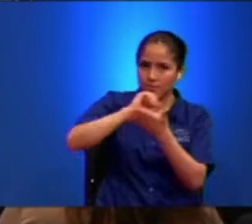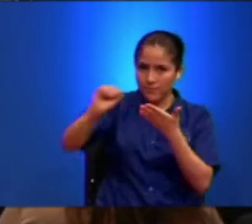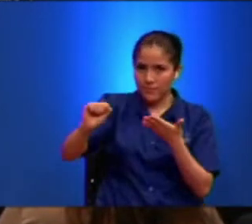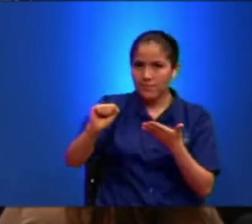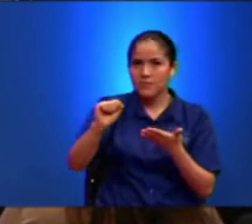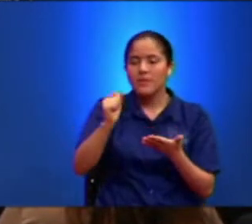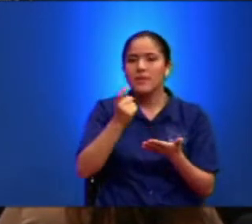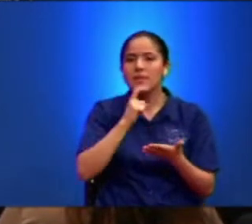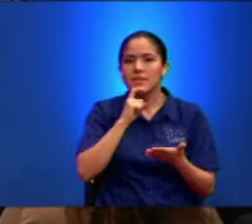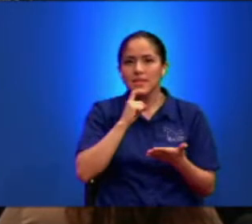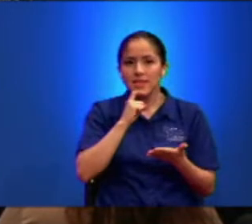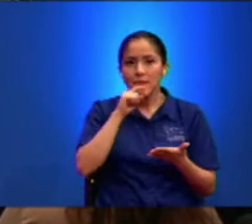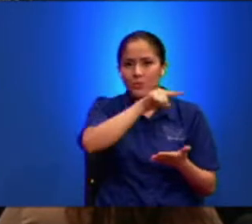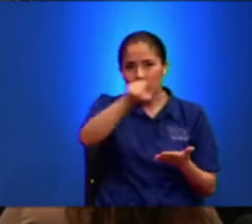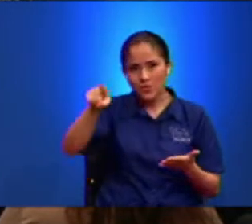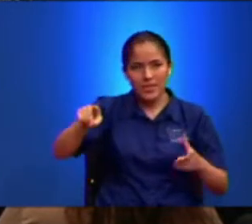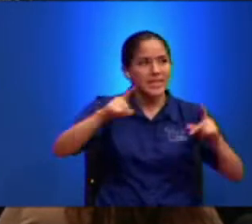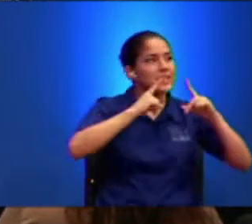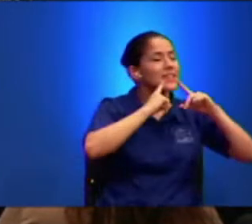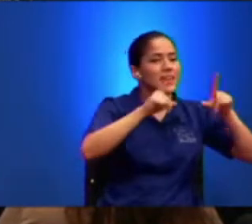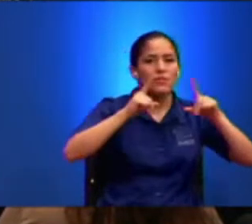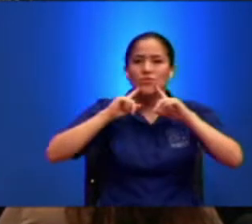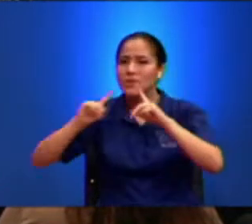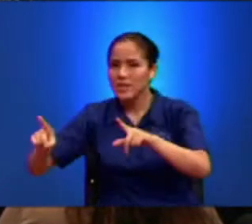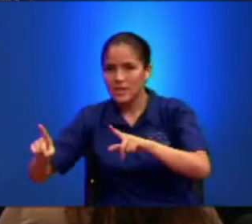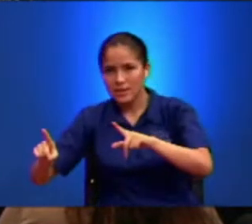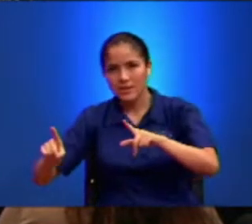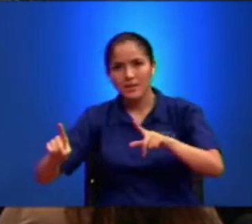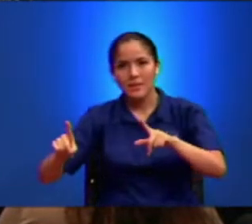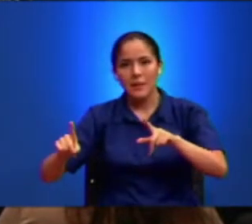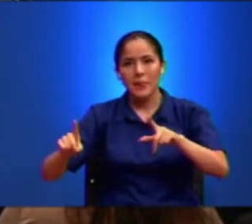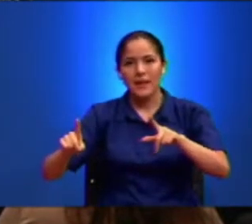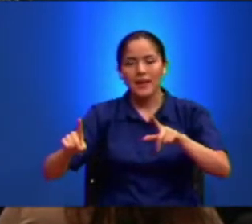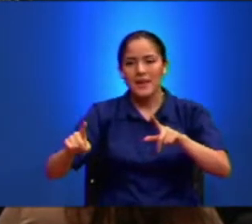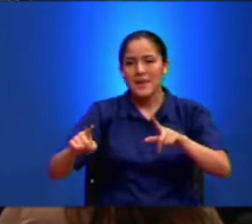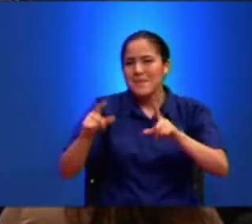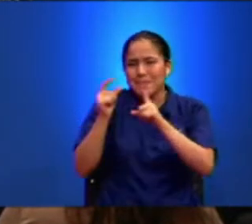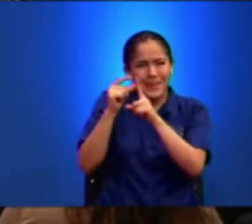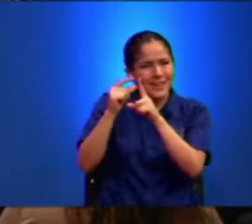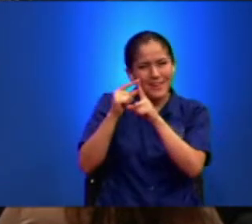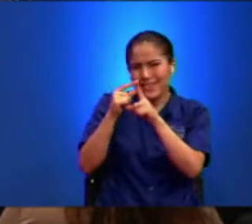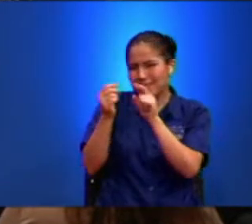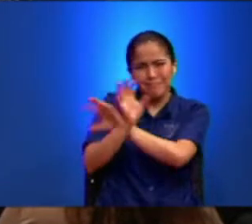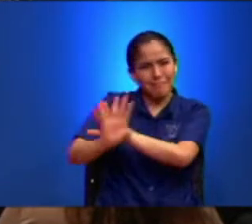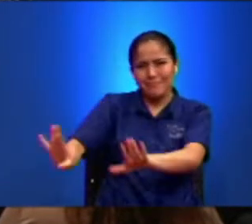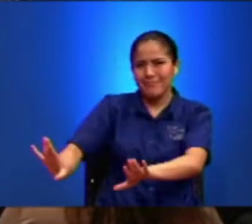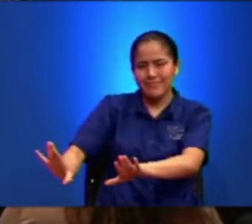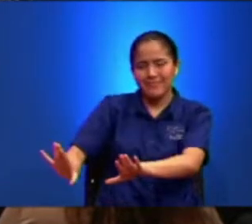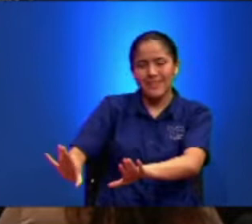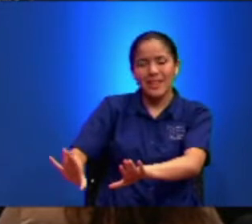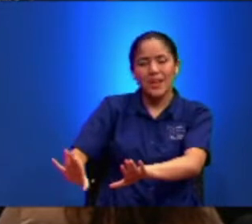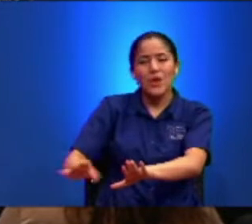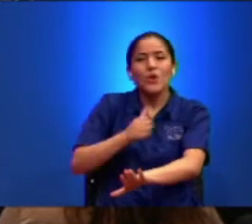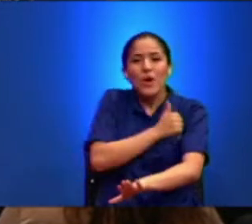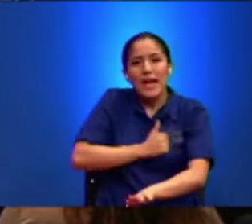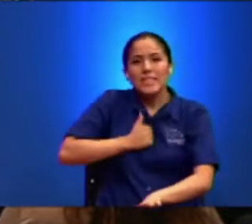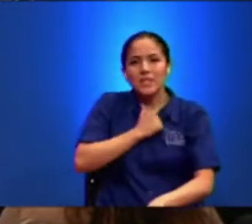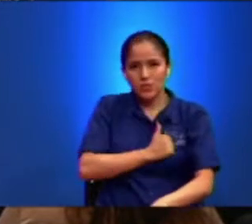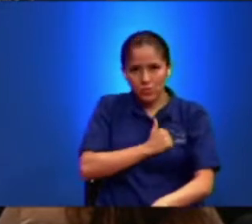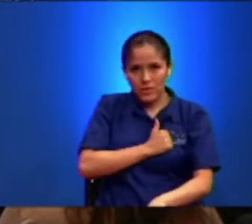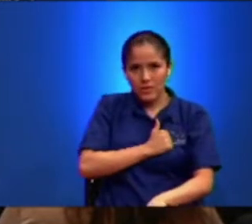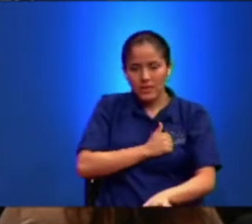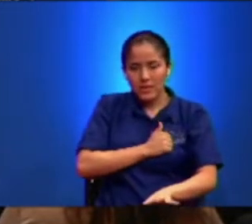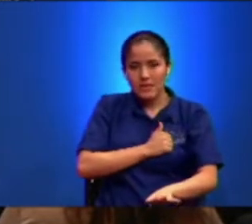Lo van a estar anunciando Sin palabras Siquiera Pero con actitudes Y acciones